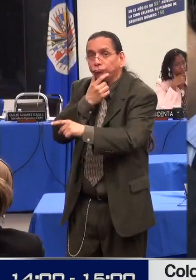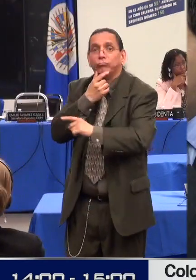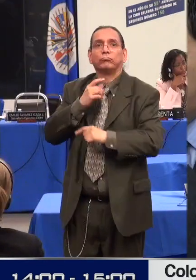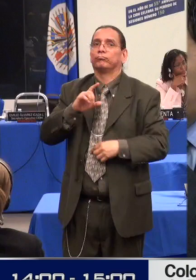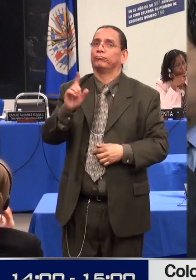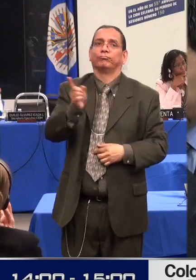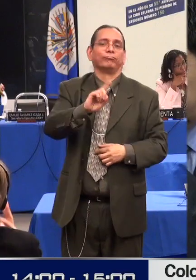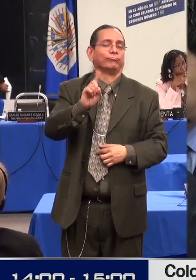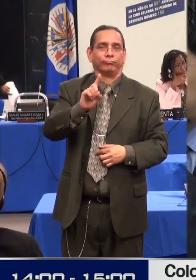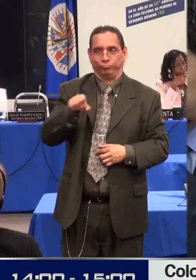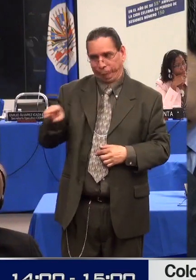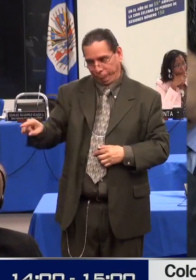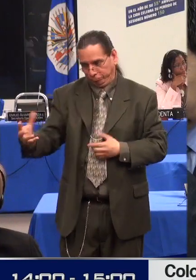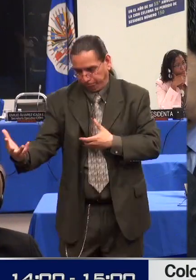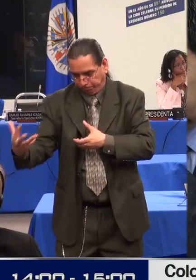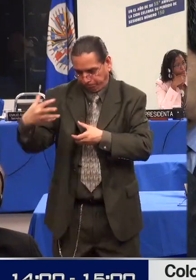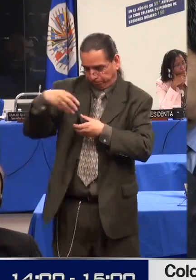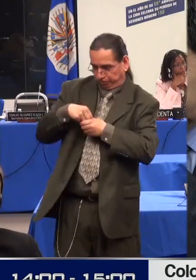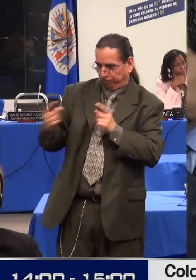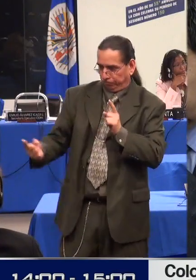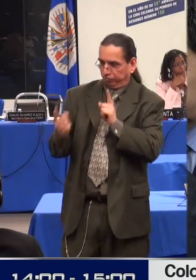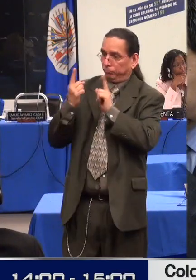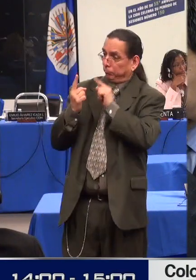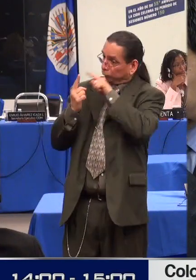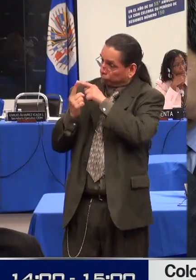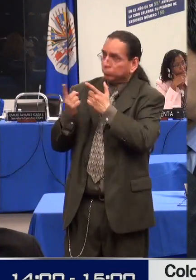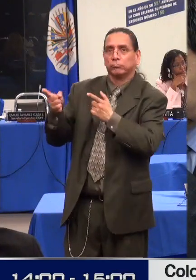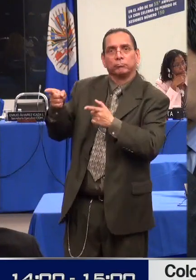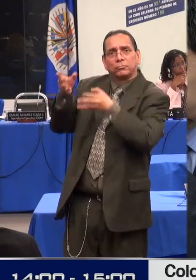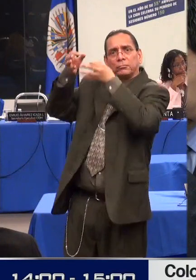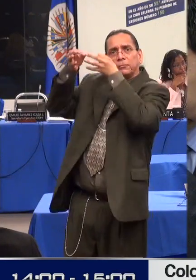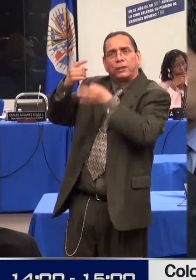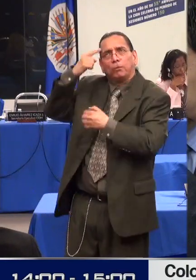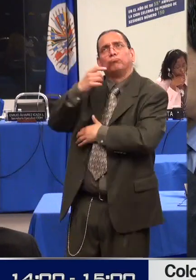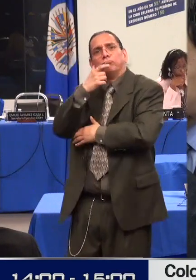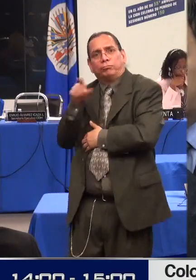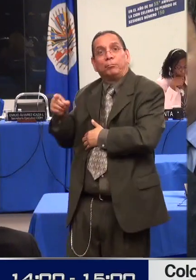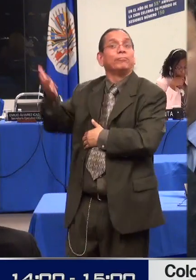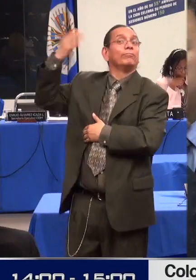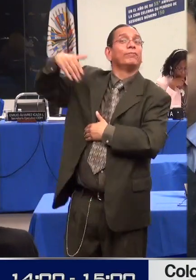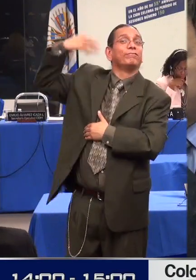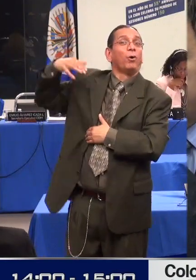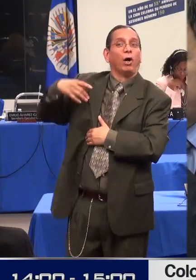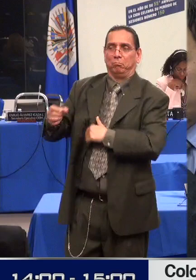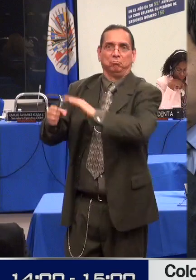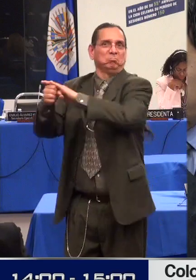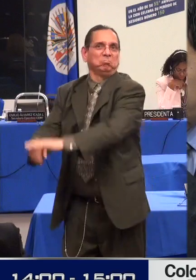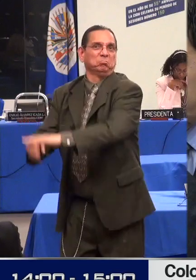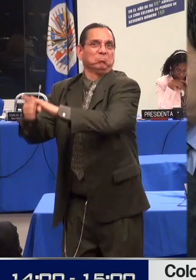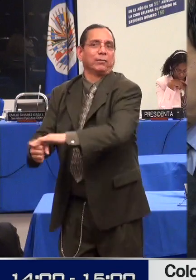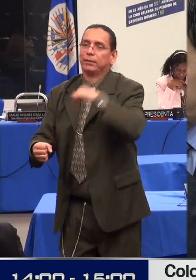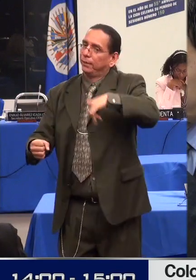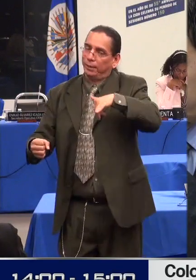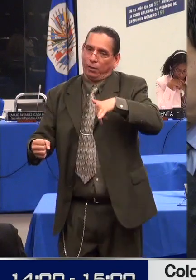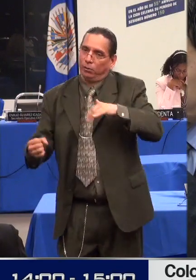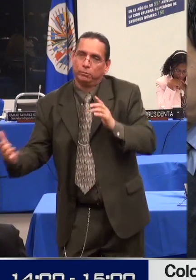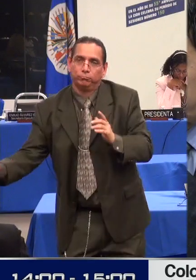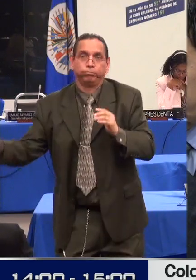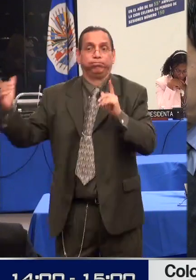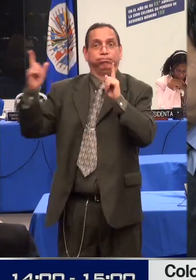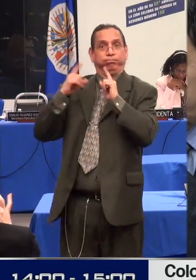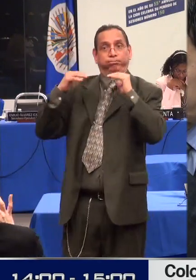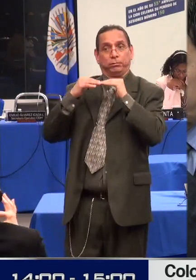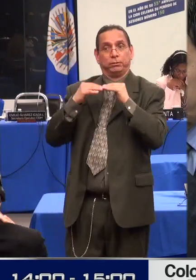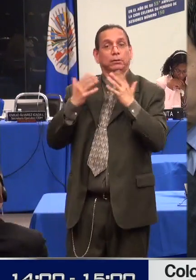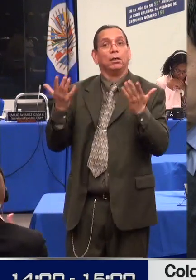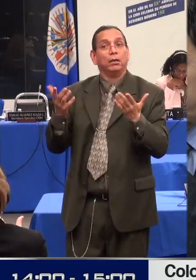el ejercicio de los derechos, no solo de las personas con discapacidad, sino también de las familias, de los cuidadores, con acciones puntuales